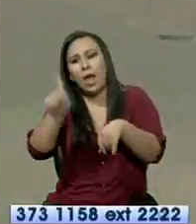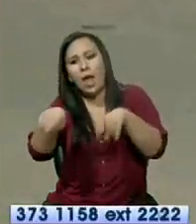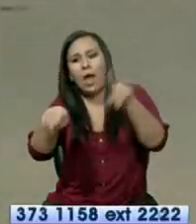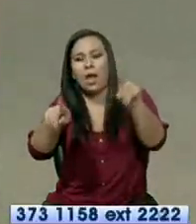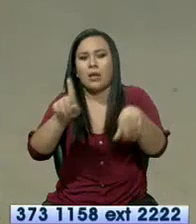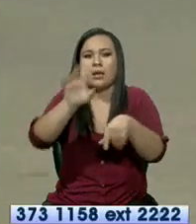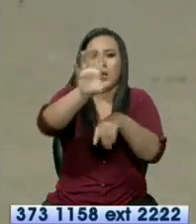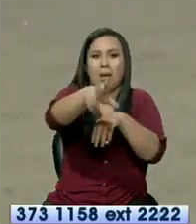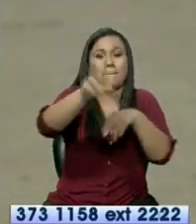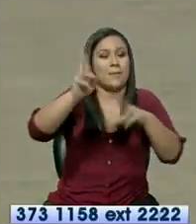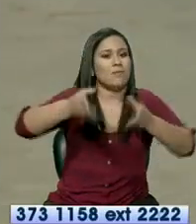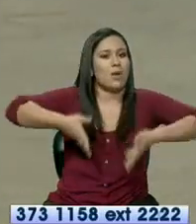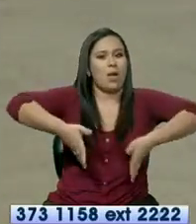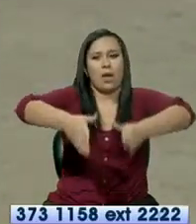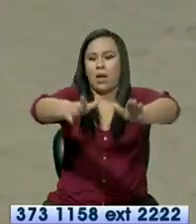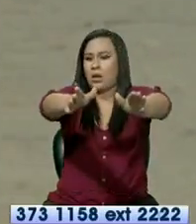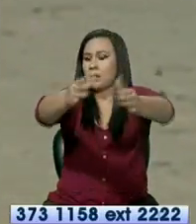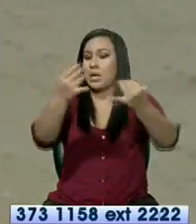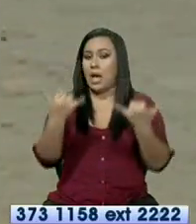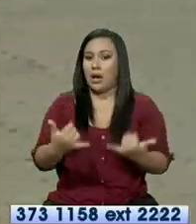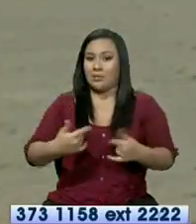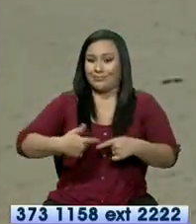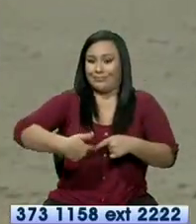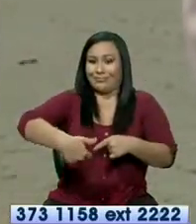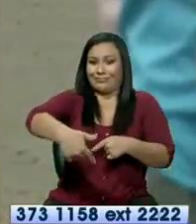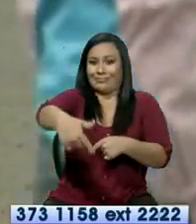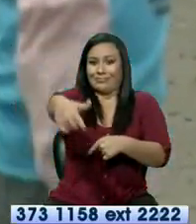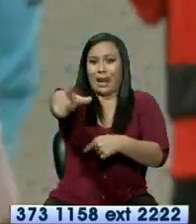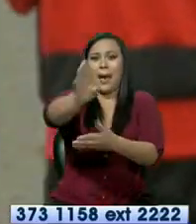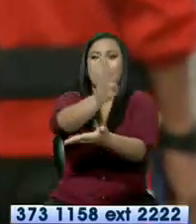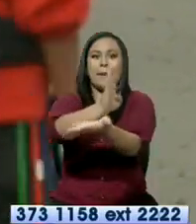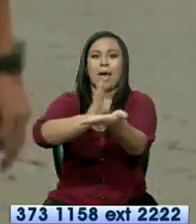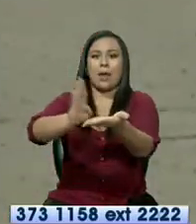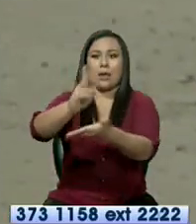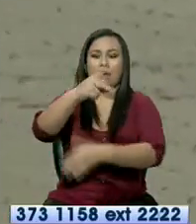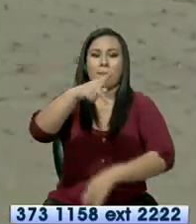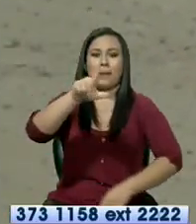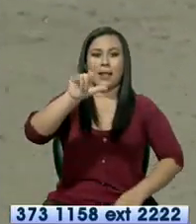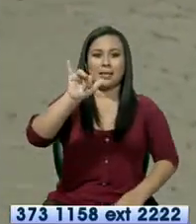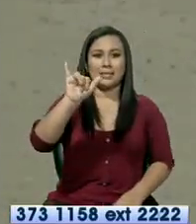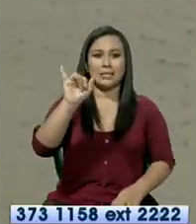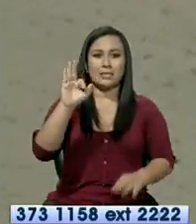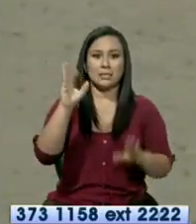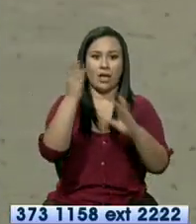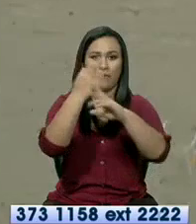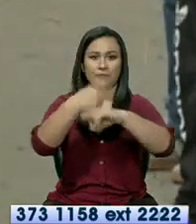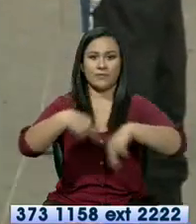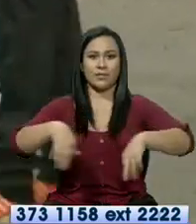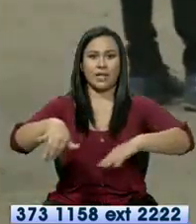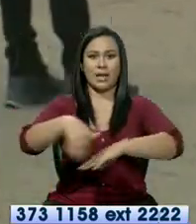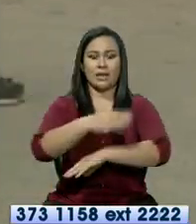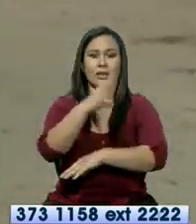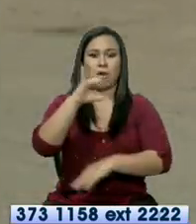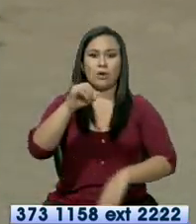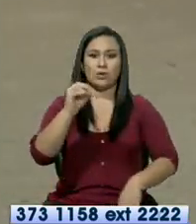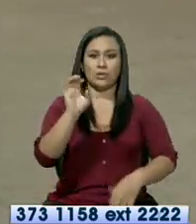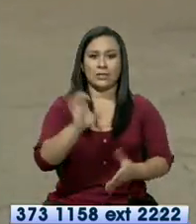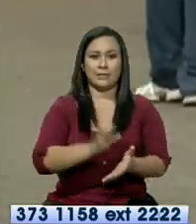salirse de esta calle. Actualmente recorre hasta el barrio La Playita, cerca del final de la calle José Catucuago.